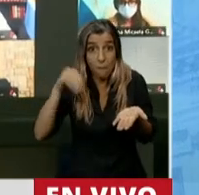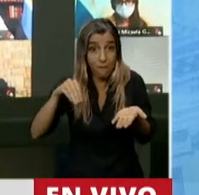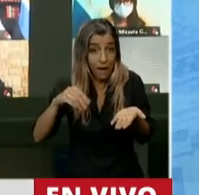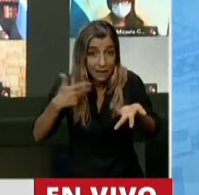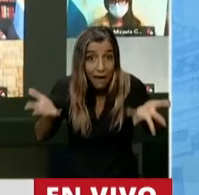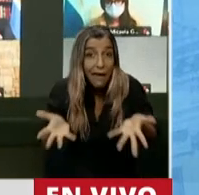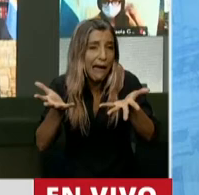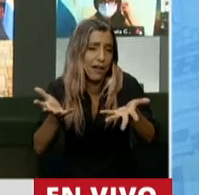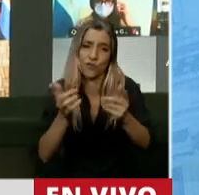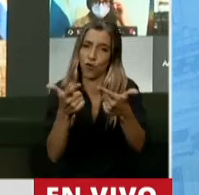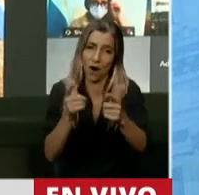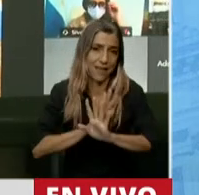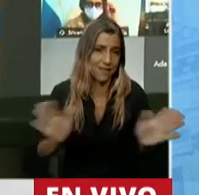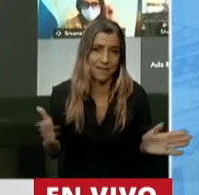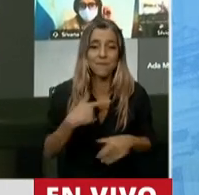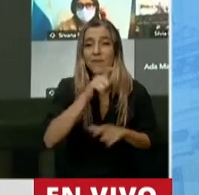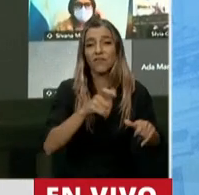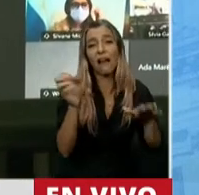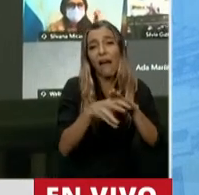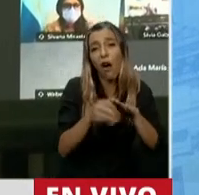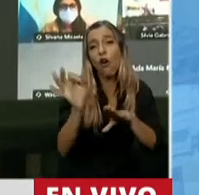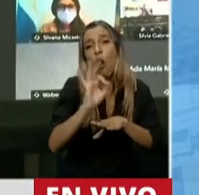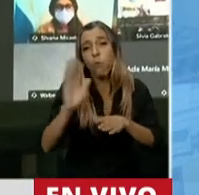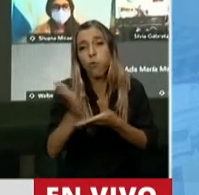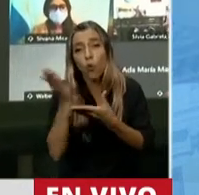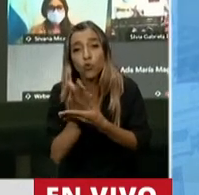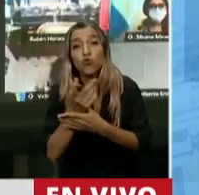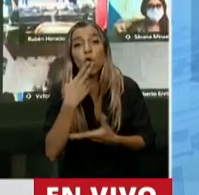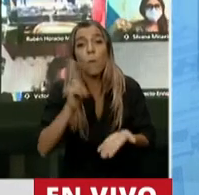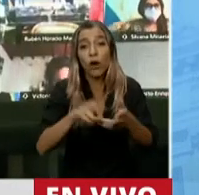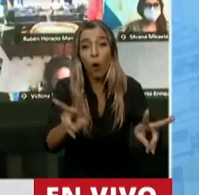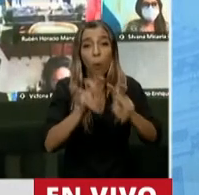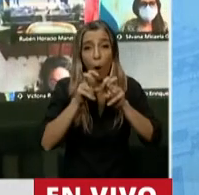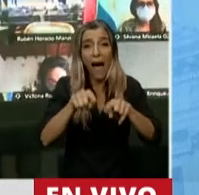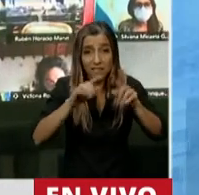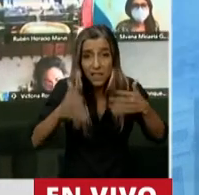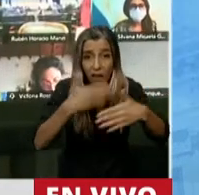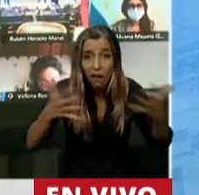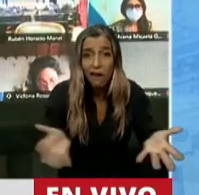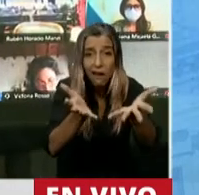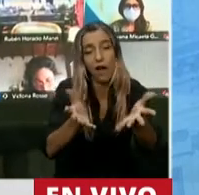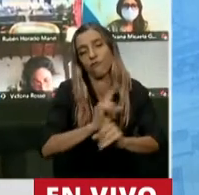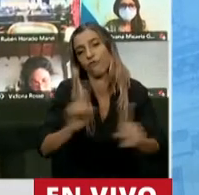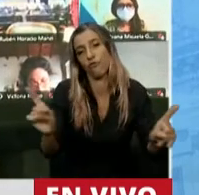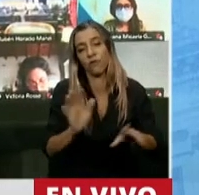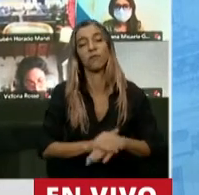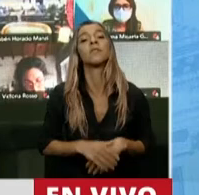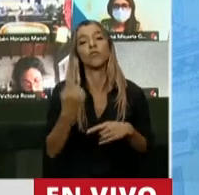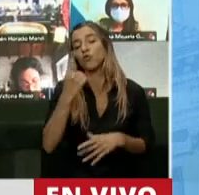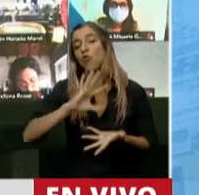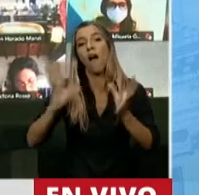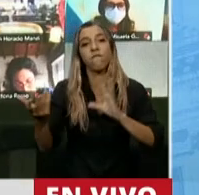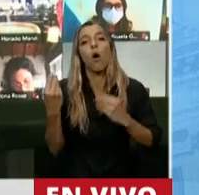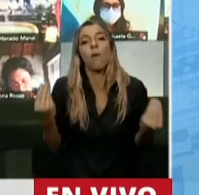que ahorran o a los que producen, sin duda que no. ¿Cómo vamos a crecer? Yo diría una palabra que lo puede resumir, desburocratizando este país.